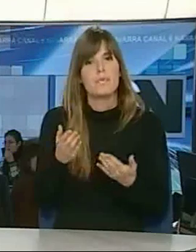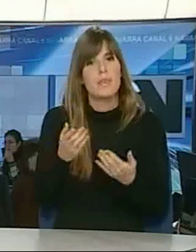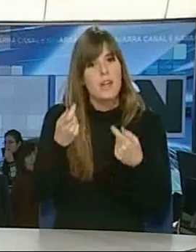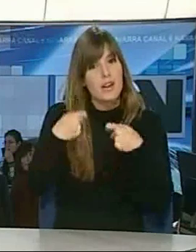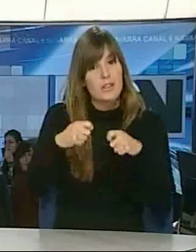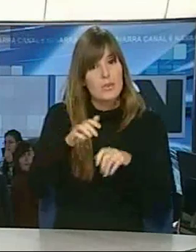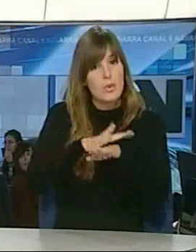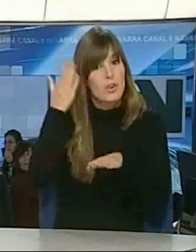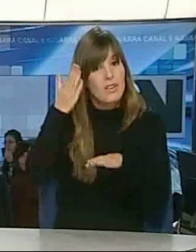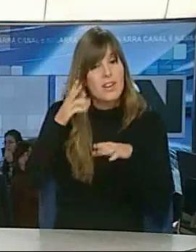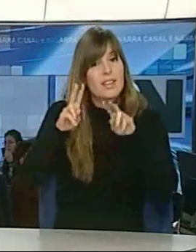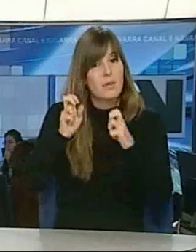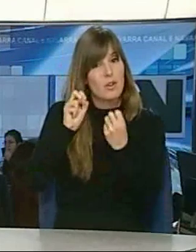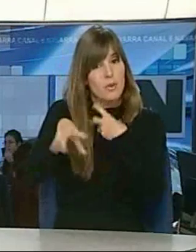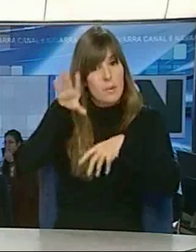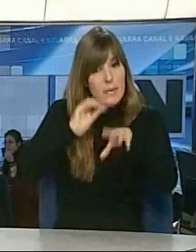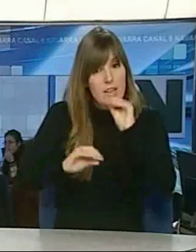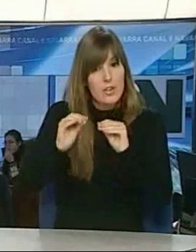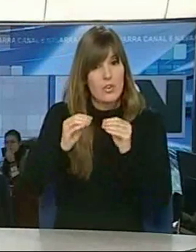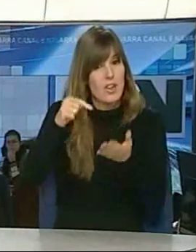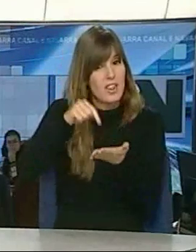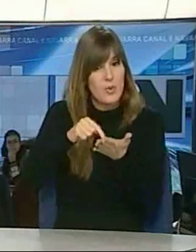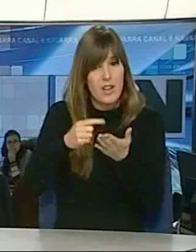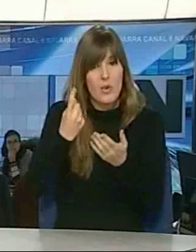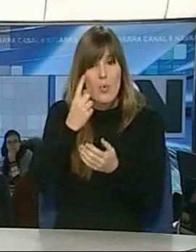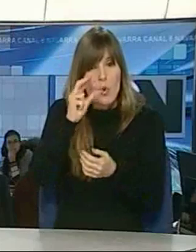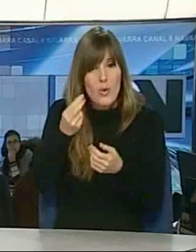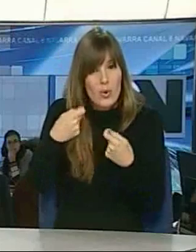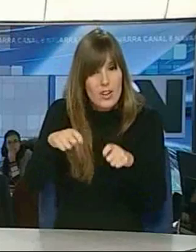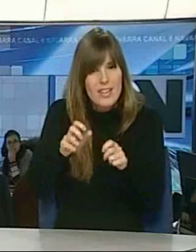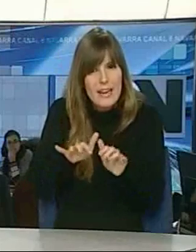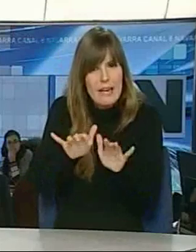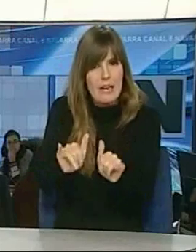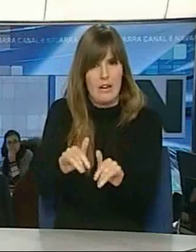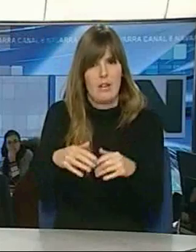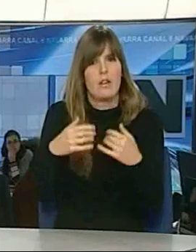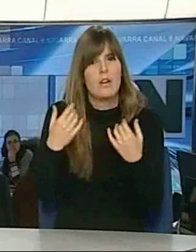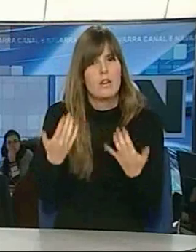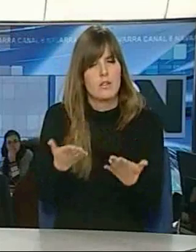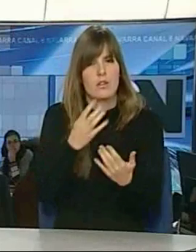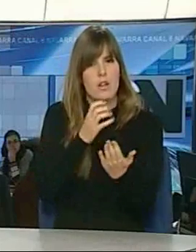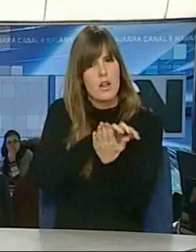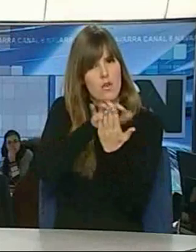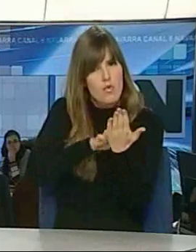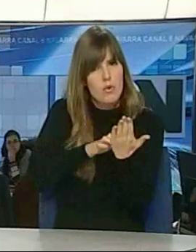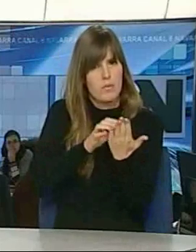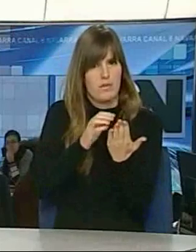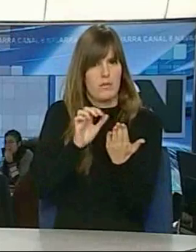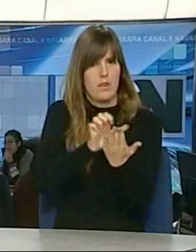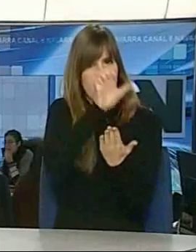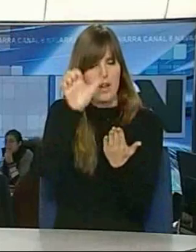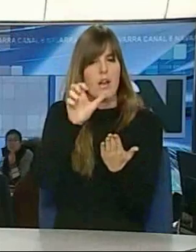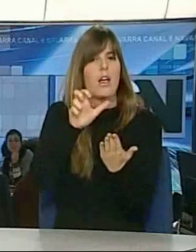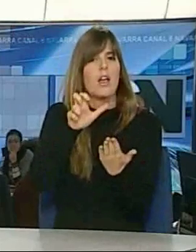gasto para el Gobierno de Navarra, ni un solo euro de endeudamiento. Y entonces, entre un tema tan importante y con un informe tan abierto como era el de Eurostat,